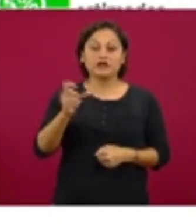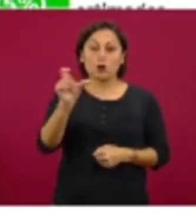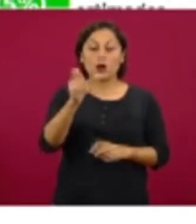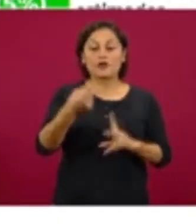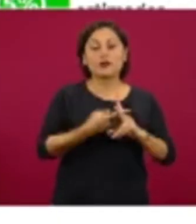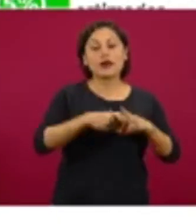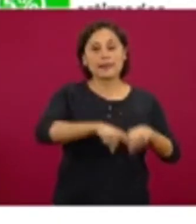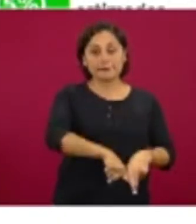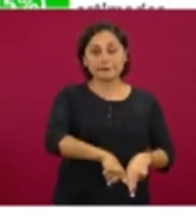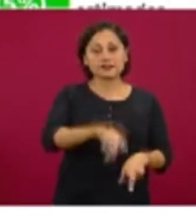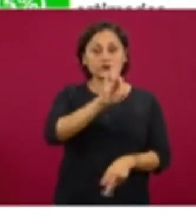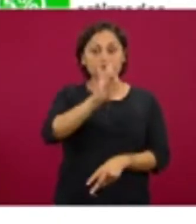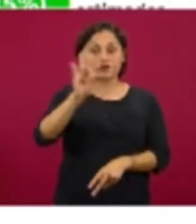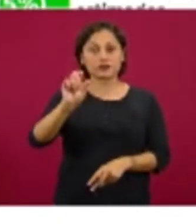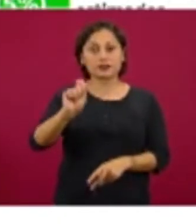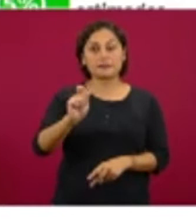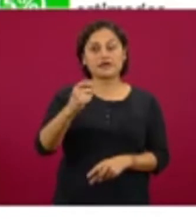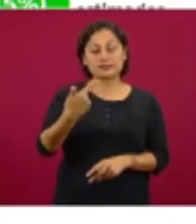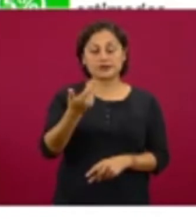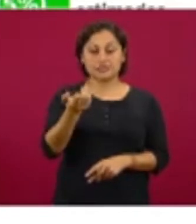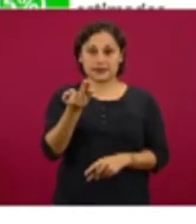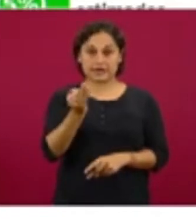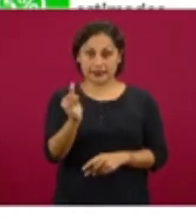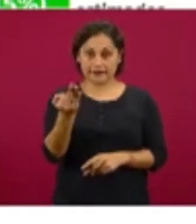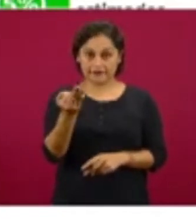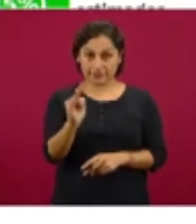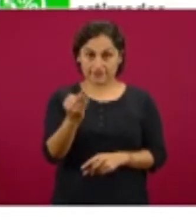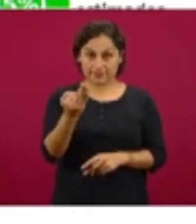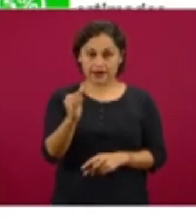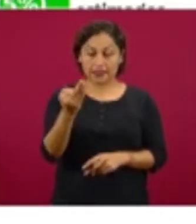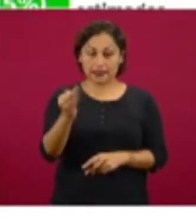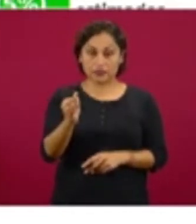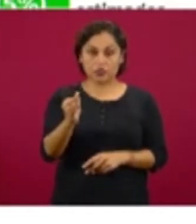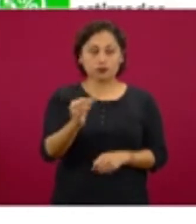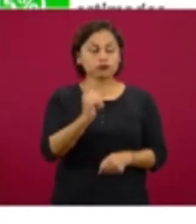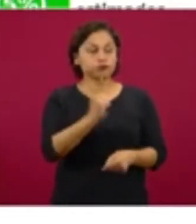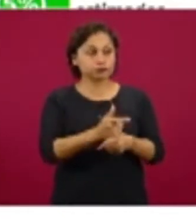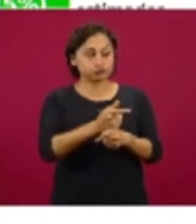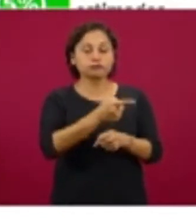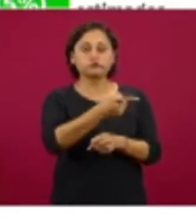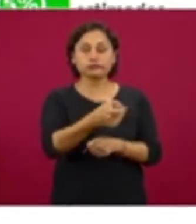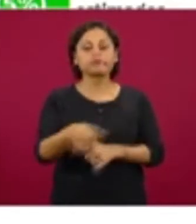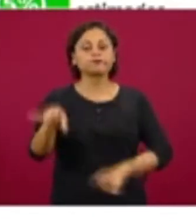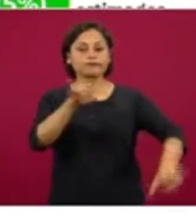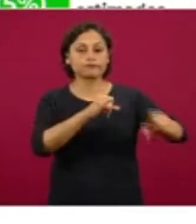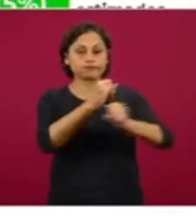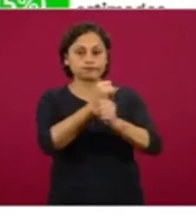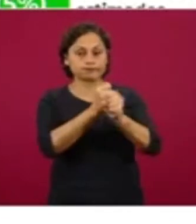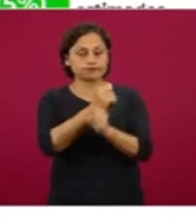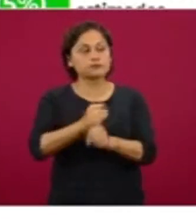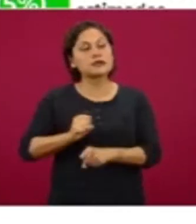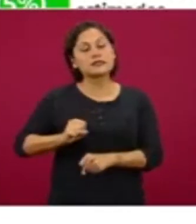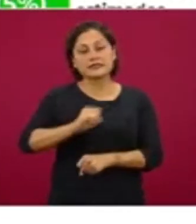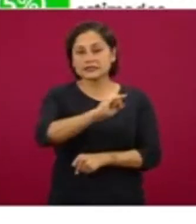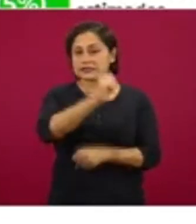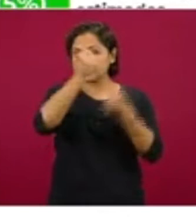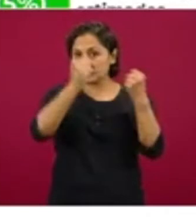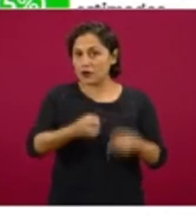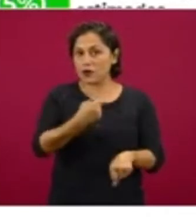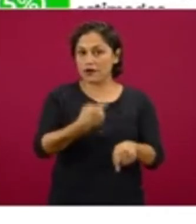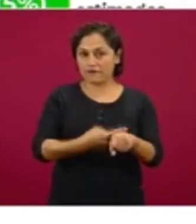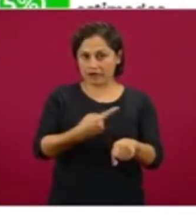el 27 de febrero, se confirmó por laboratorio la noche o la madrugada del 28